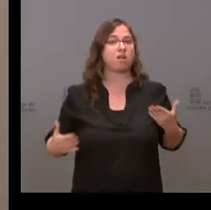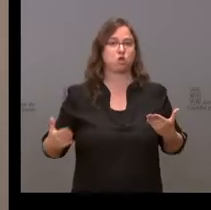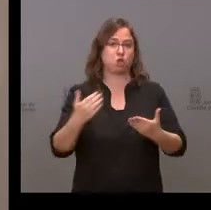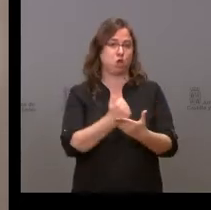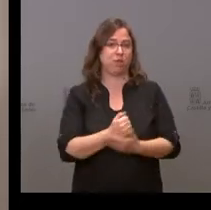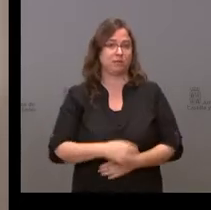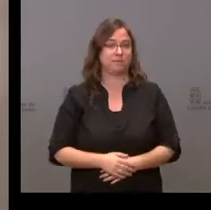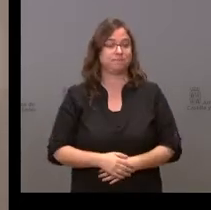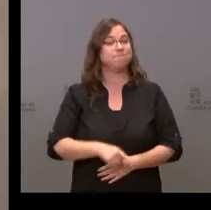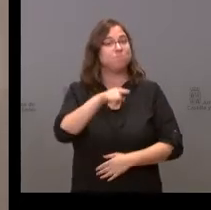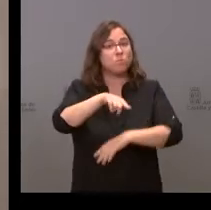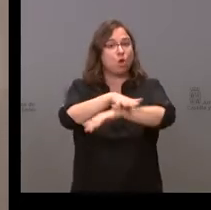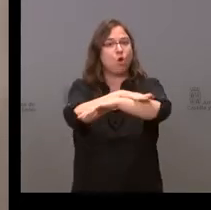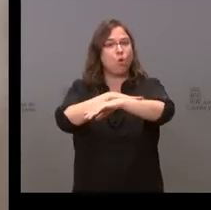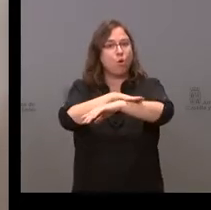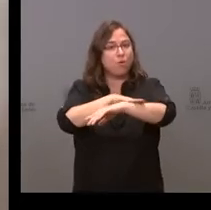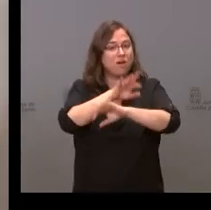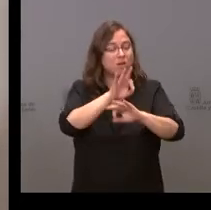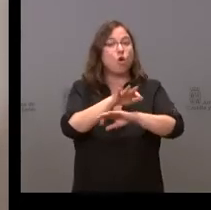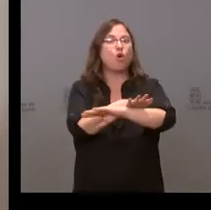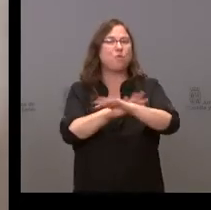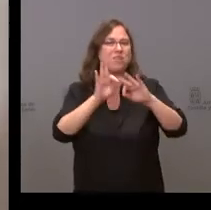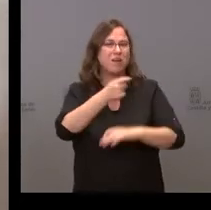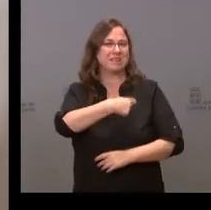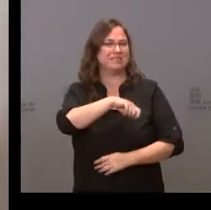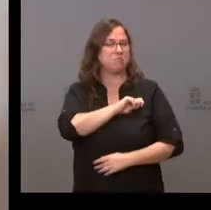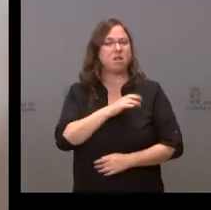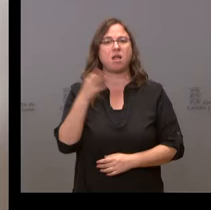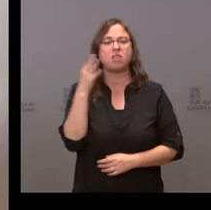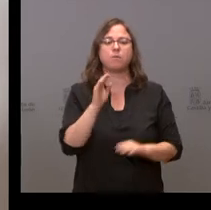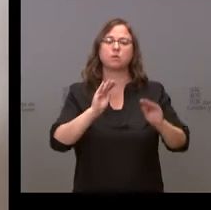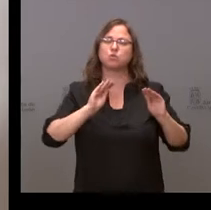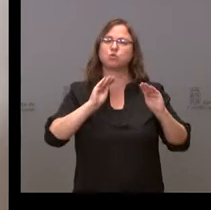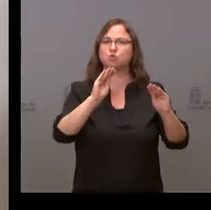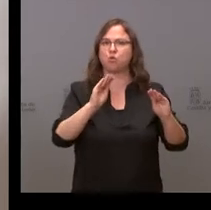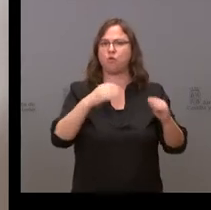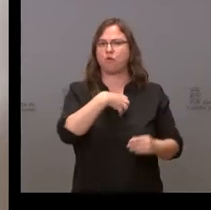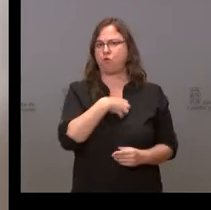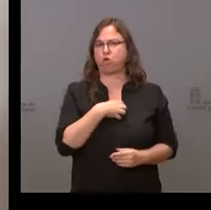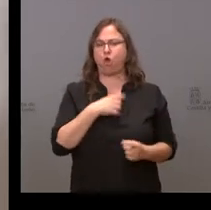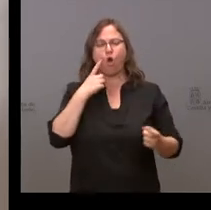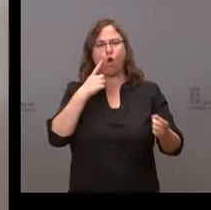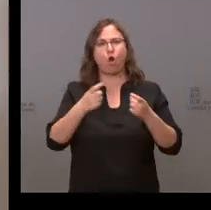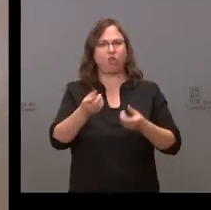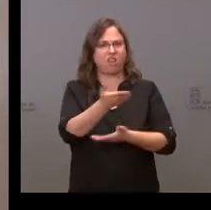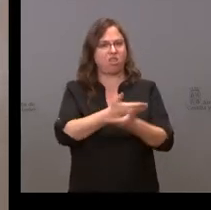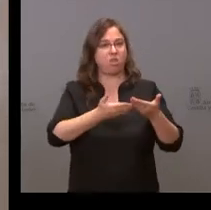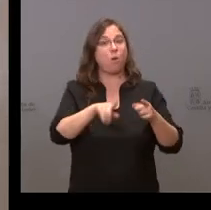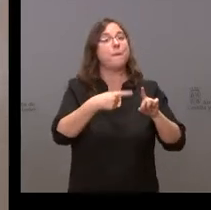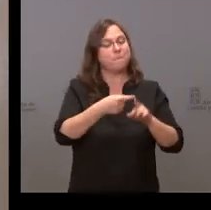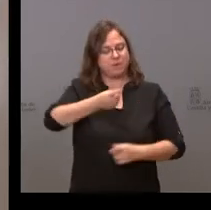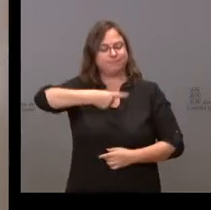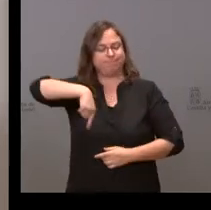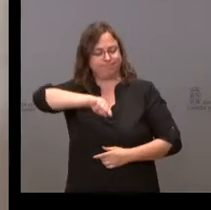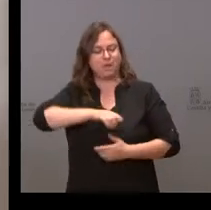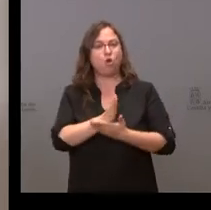el Gobierno de España tiene que ejercer su labor de coordinación y los gobiernos autonómicos tenemos que hacer